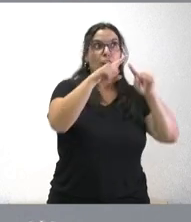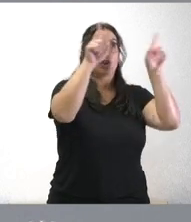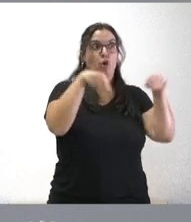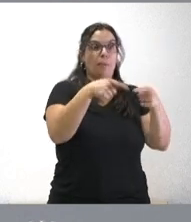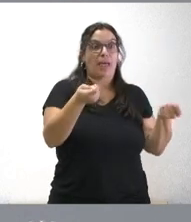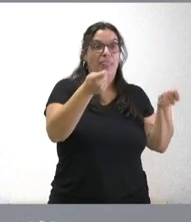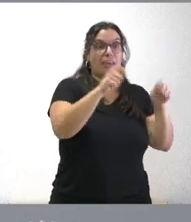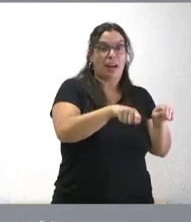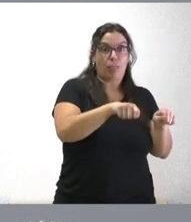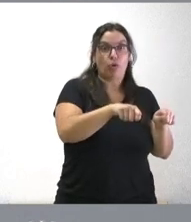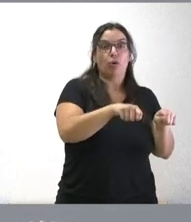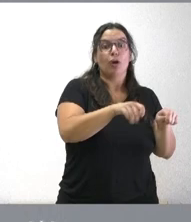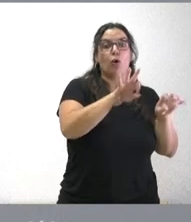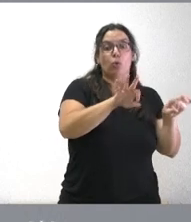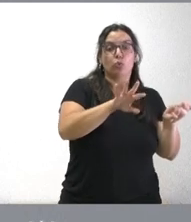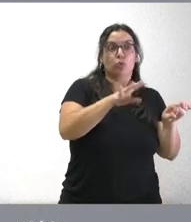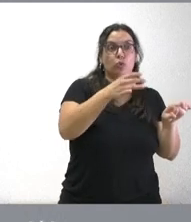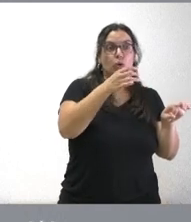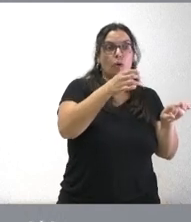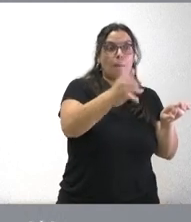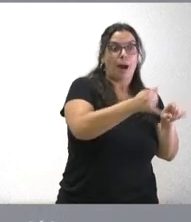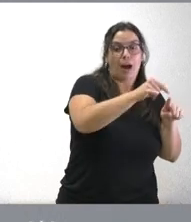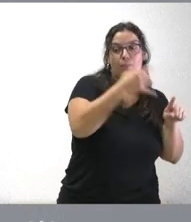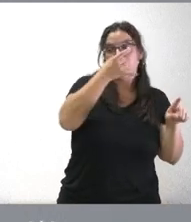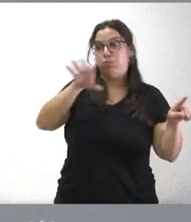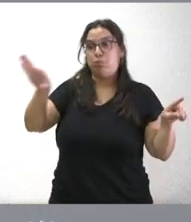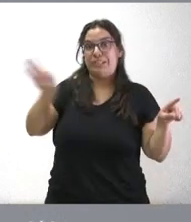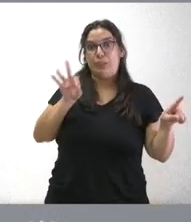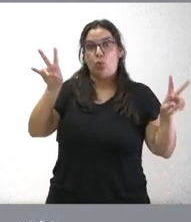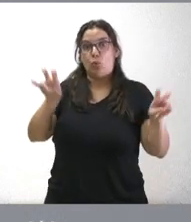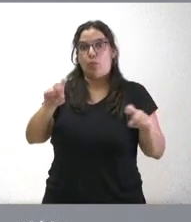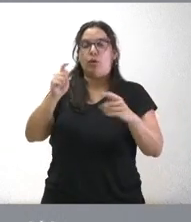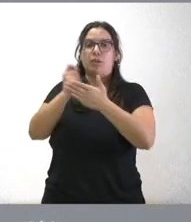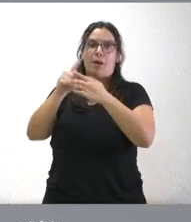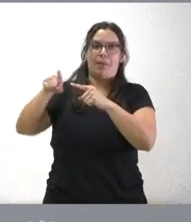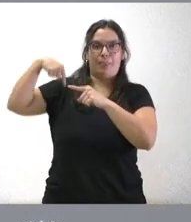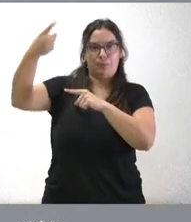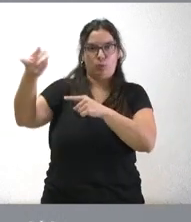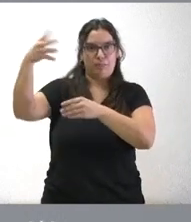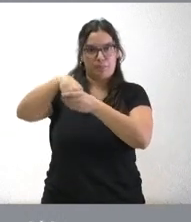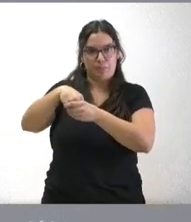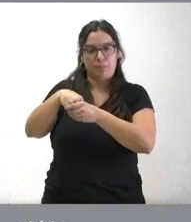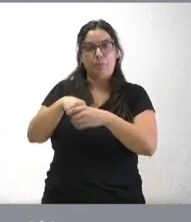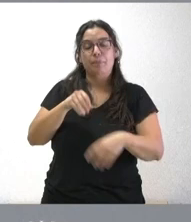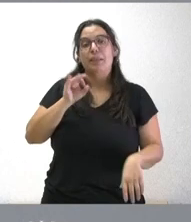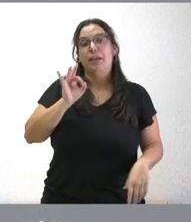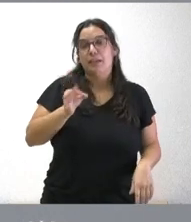del momento en el que la nómina ya se da por cerrada y algunas de estas incorporaciones pues se pagan al mes siguiente es verdad que la consejería